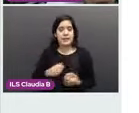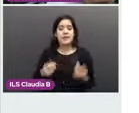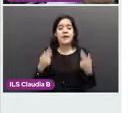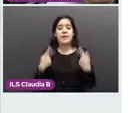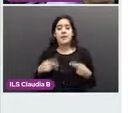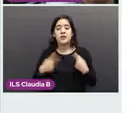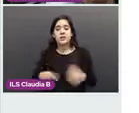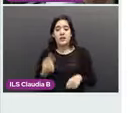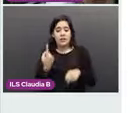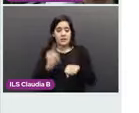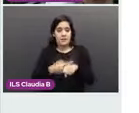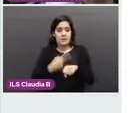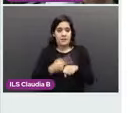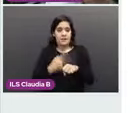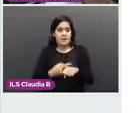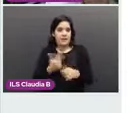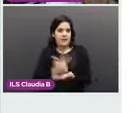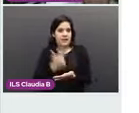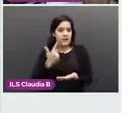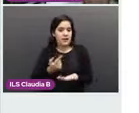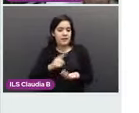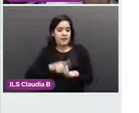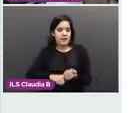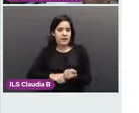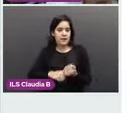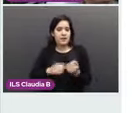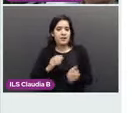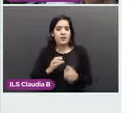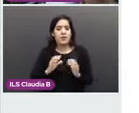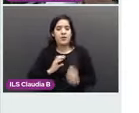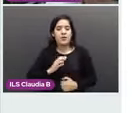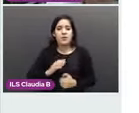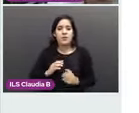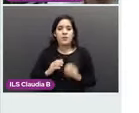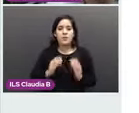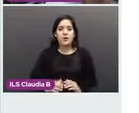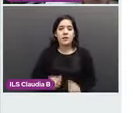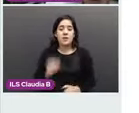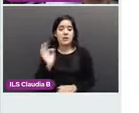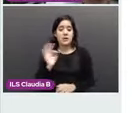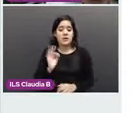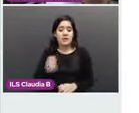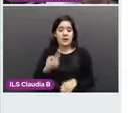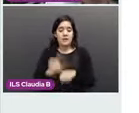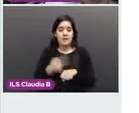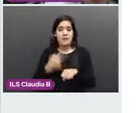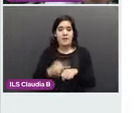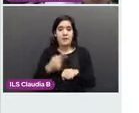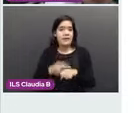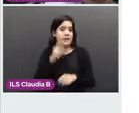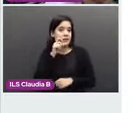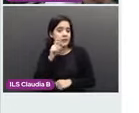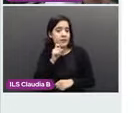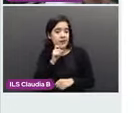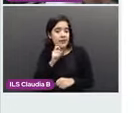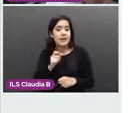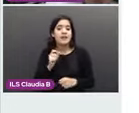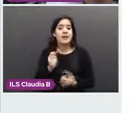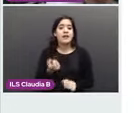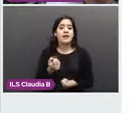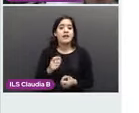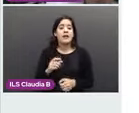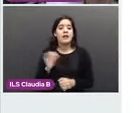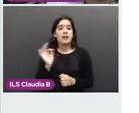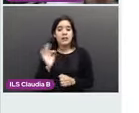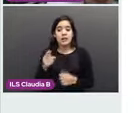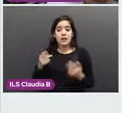de transmisión sexual, principalmente herpes, clamidia, gonorrea, inicio de vida sexual a edad